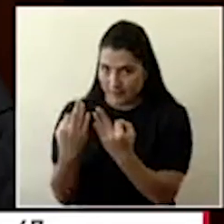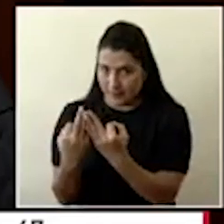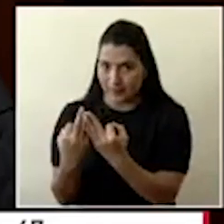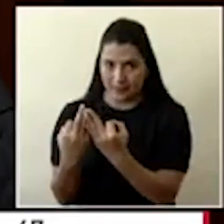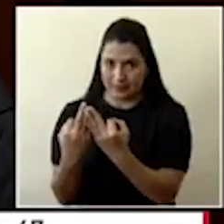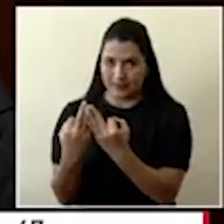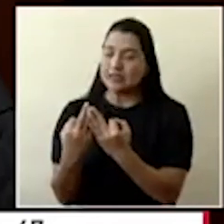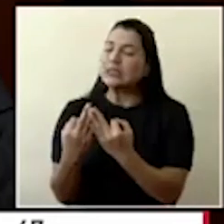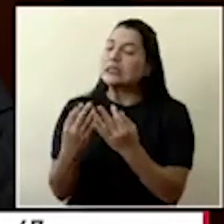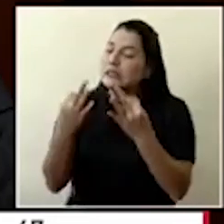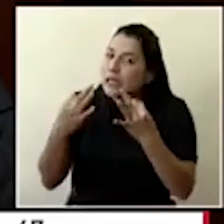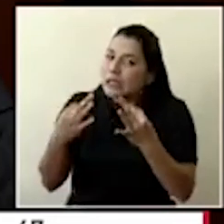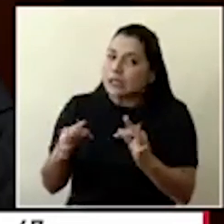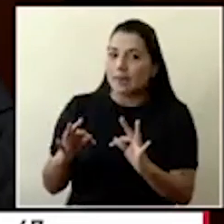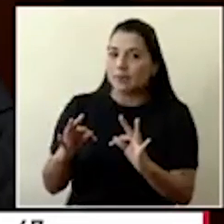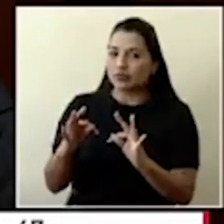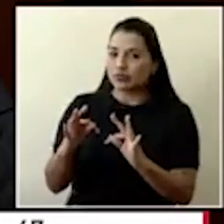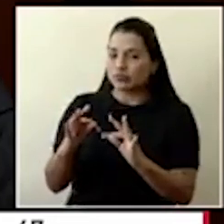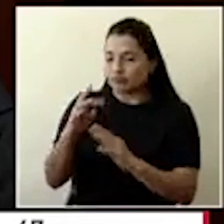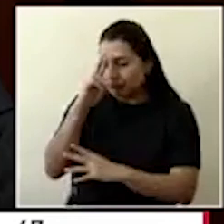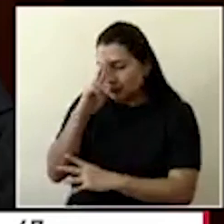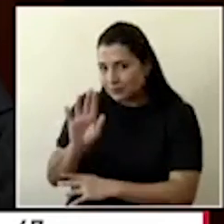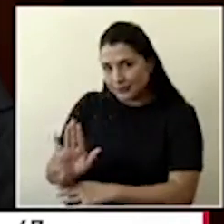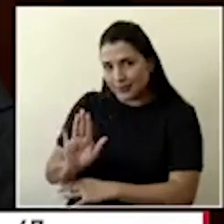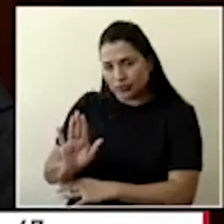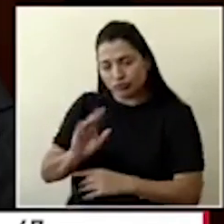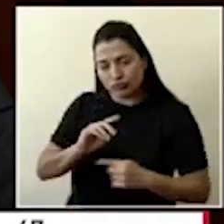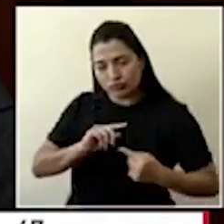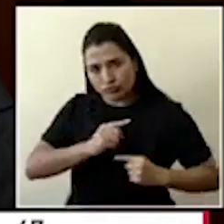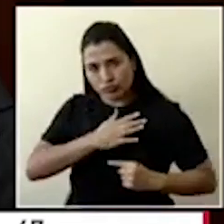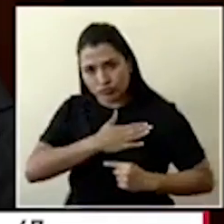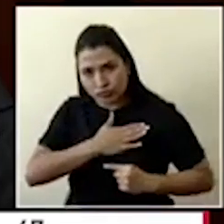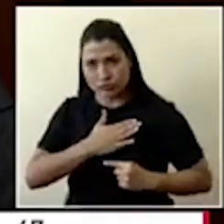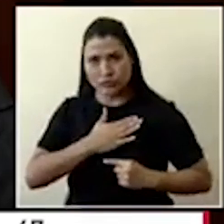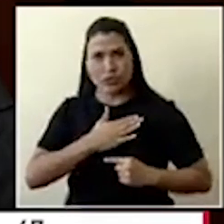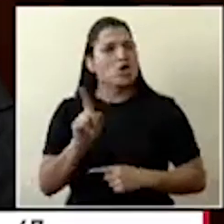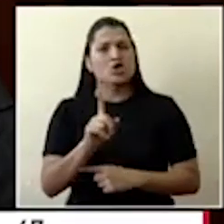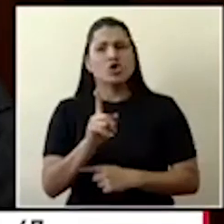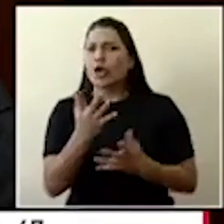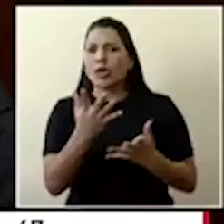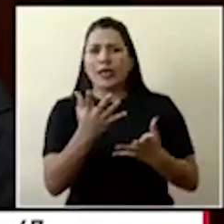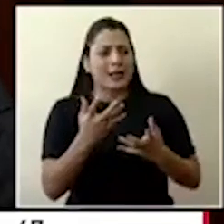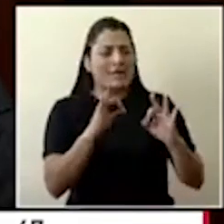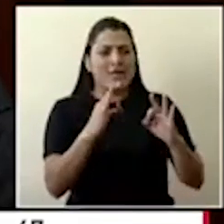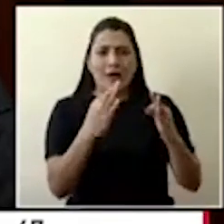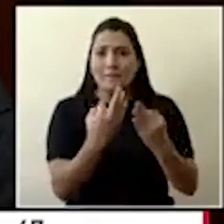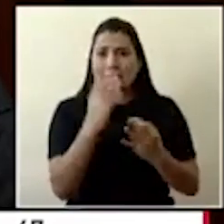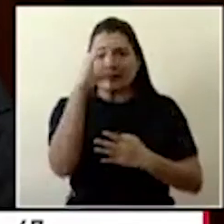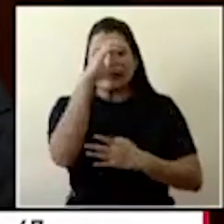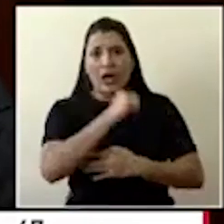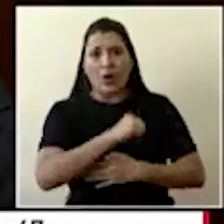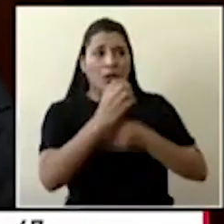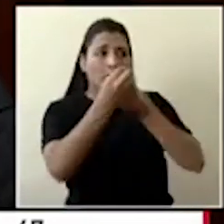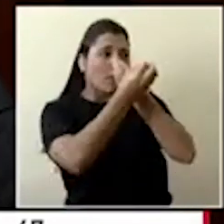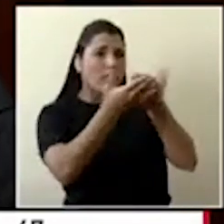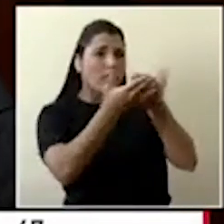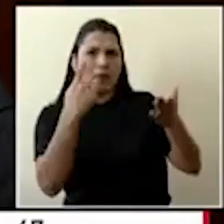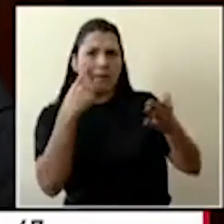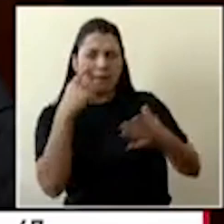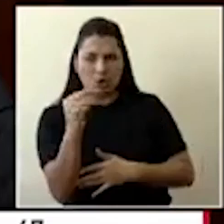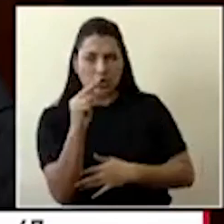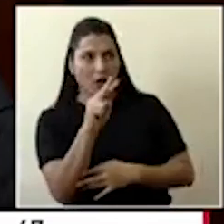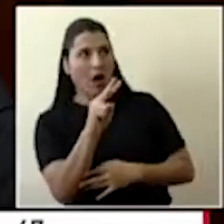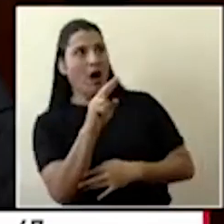enterar los familiares, ni por un comunicado nuestro, ni por ninguna otra forma de difusión de noticias que consideramos que es muy feo